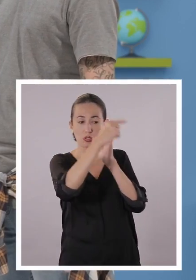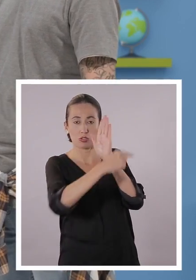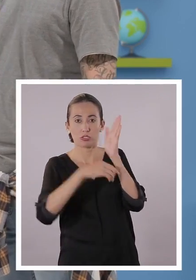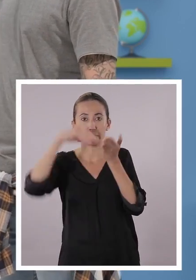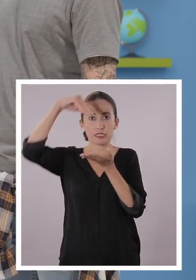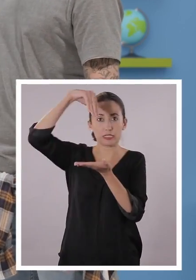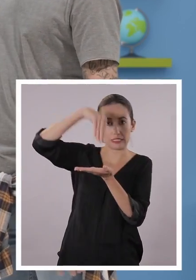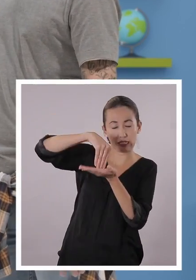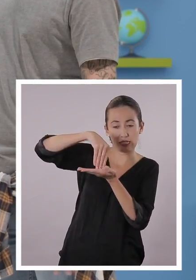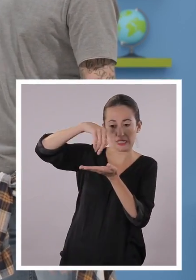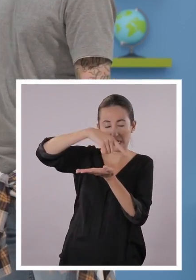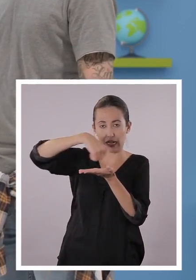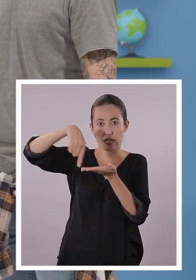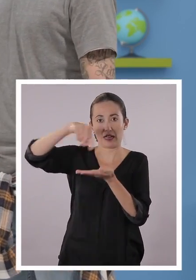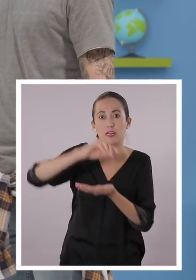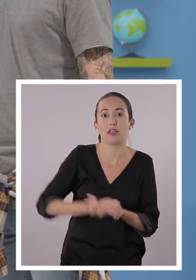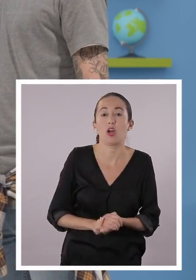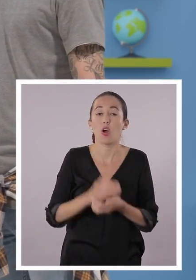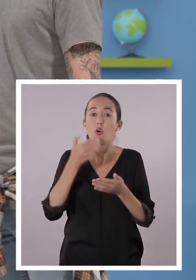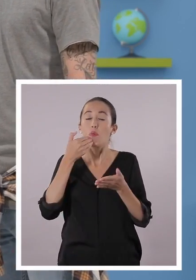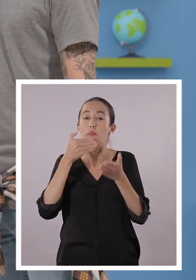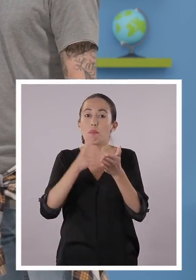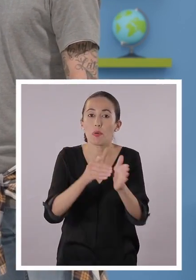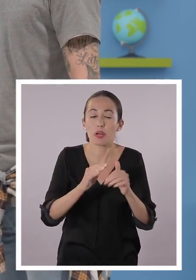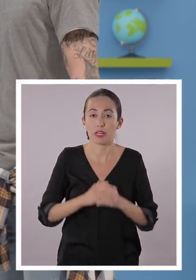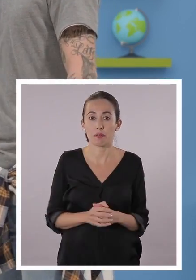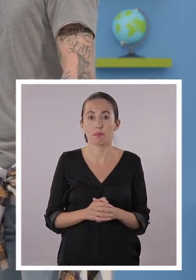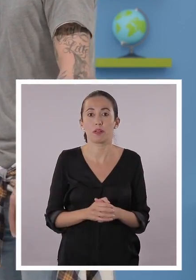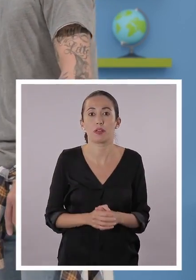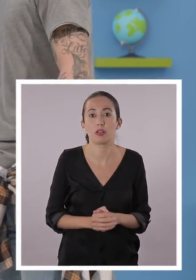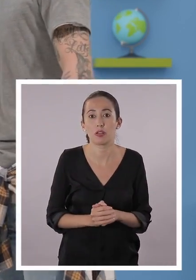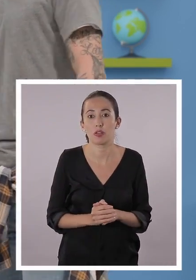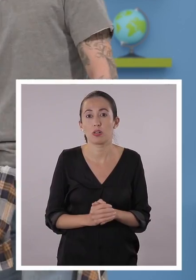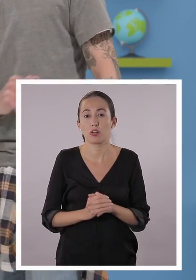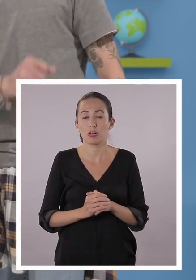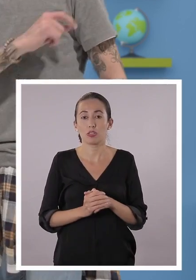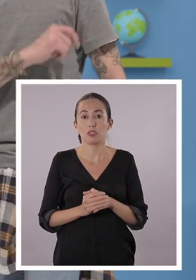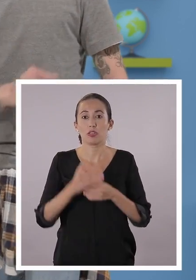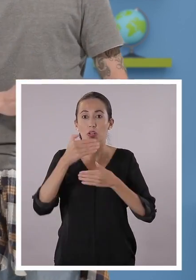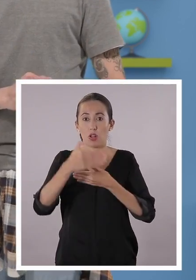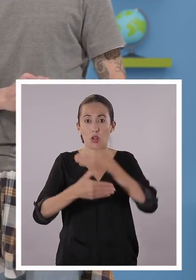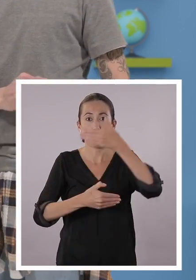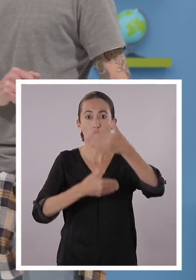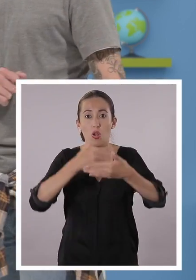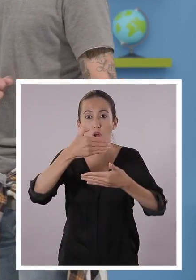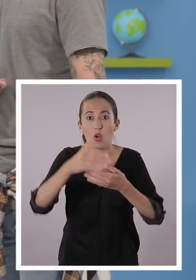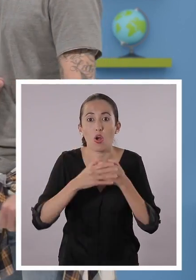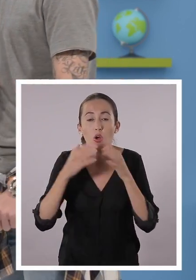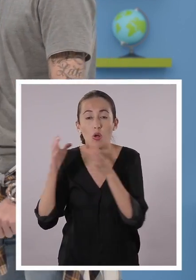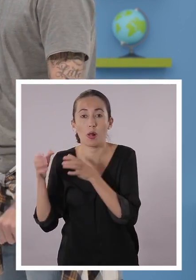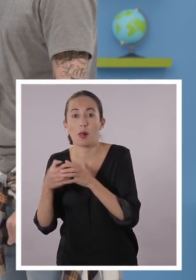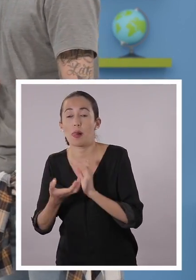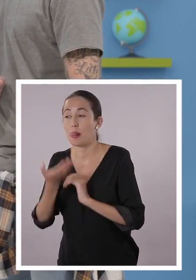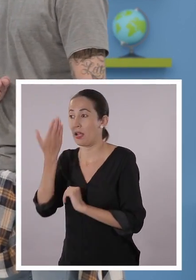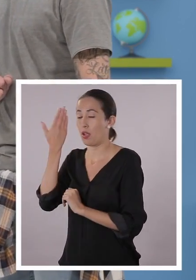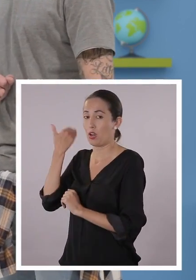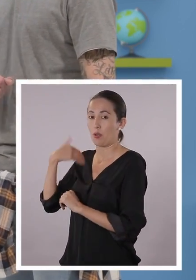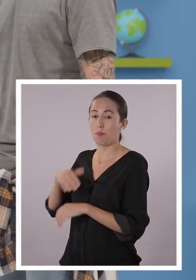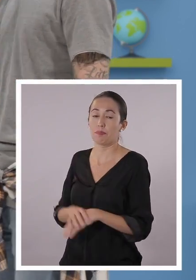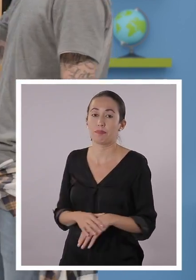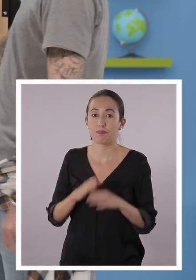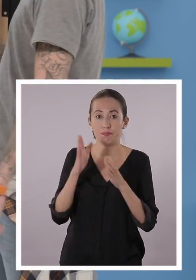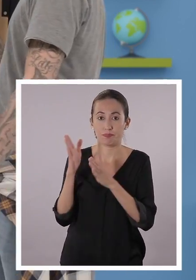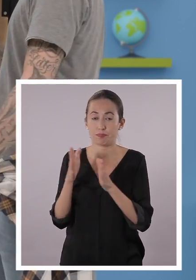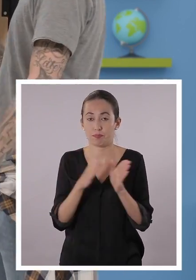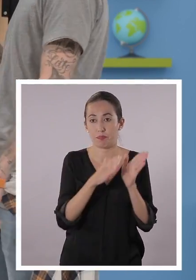central de la que vamos a hablar. Por ejemplo, la clase de hoy fue sobre... La época colonial del Ecuador. Muy bien, Santi. Vamos al lado